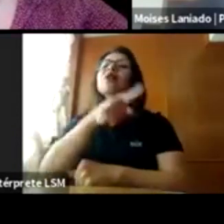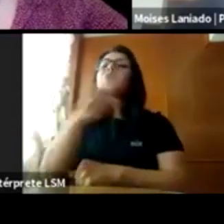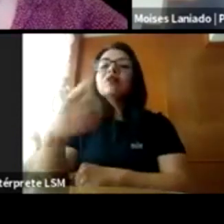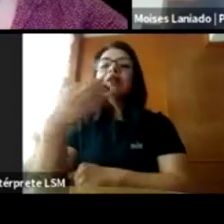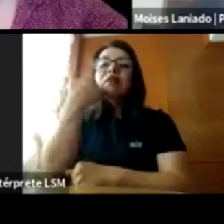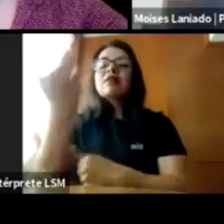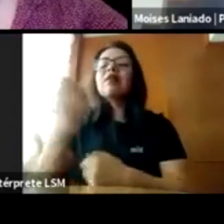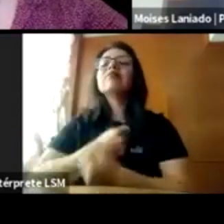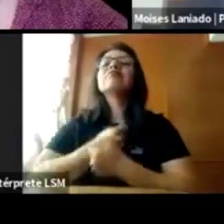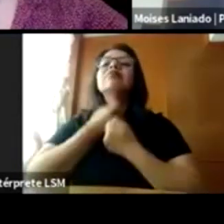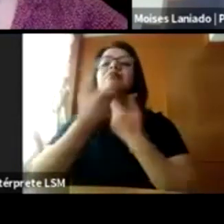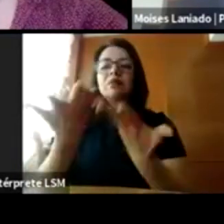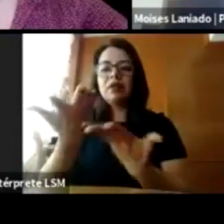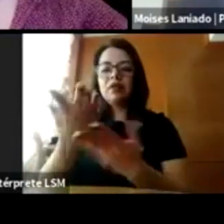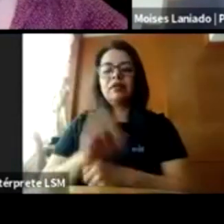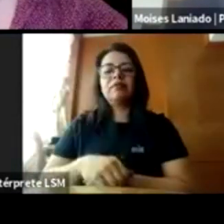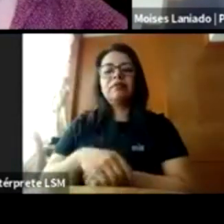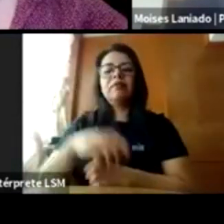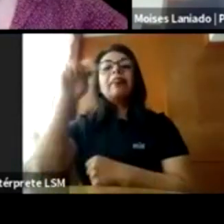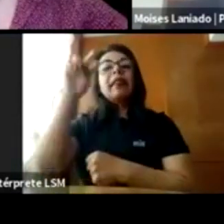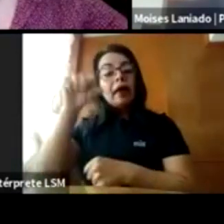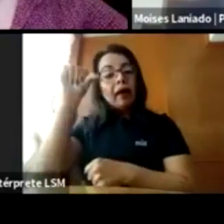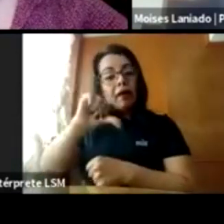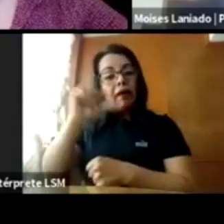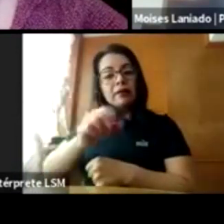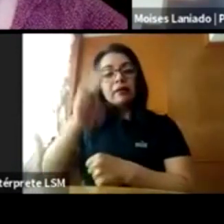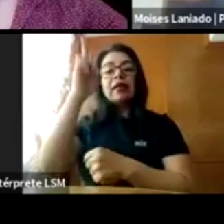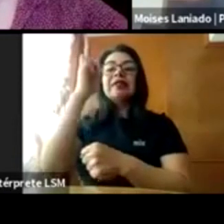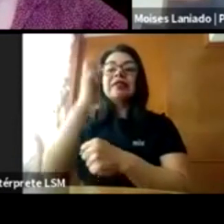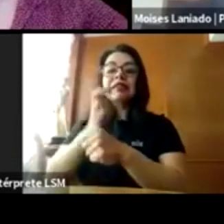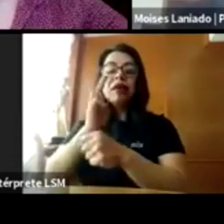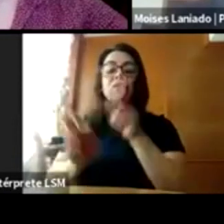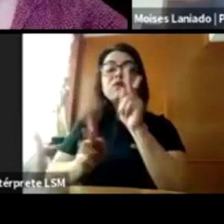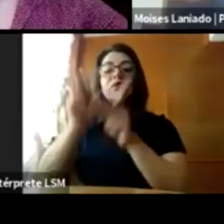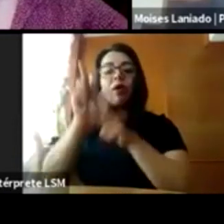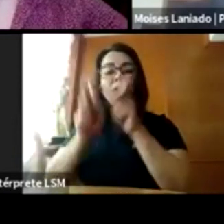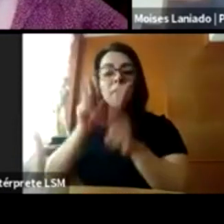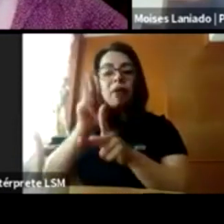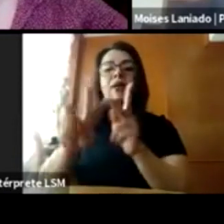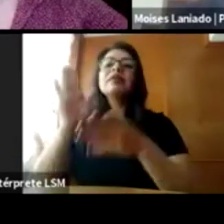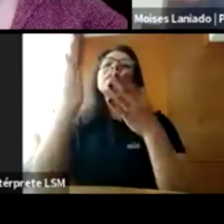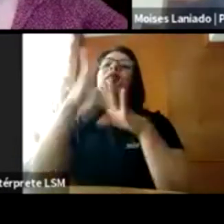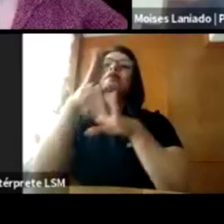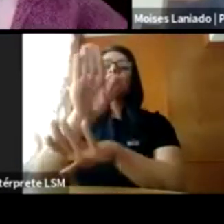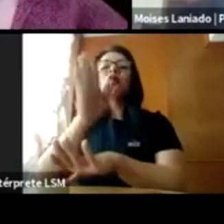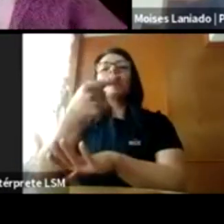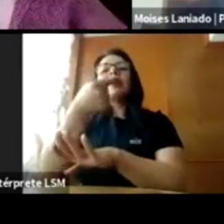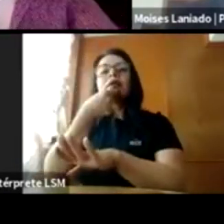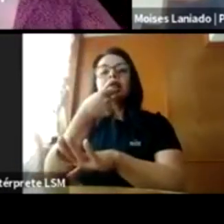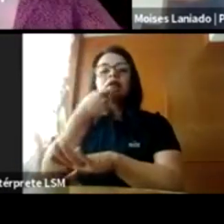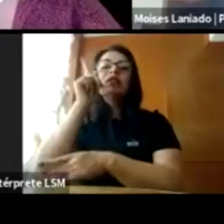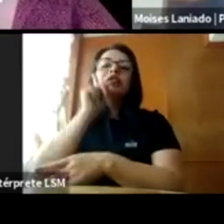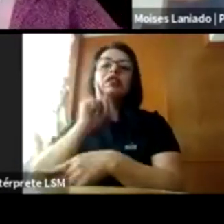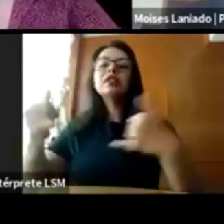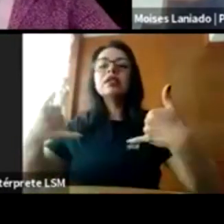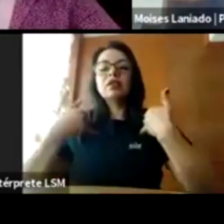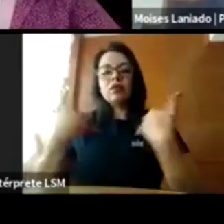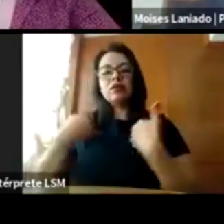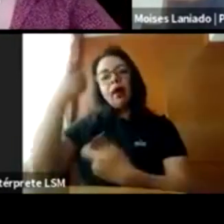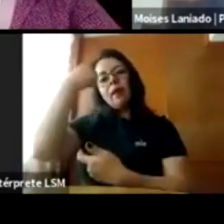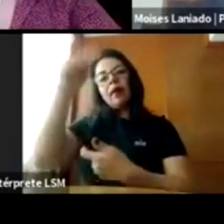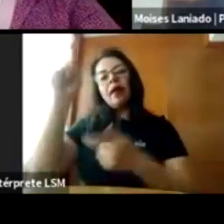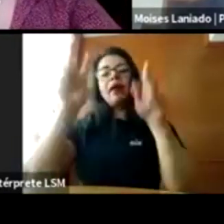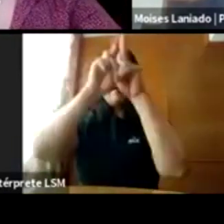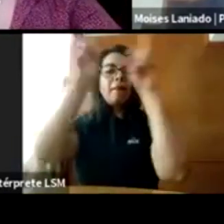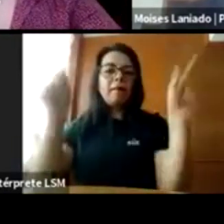Como le decía, este es el segundo ciclo de conversatorios de la protección de niños, niñas y adolescentes para construir paz. El día de hoy el tema